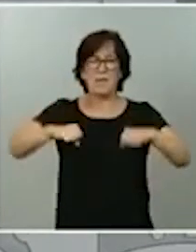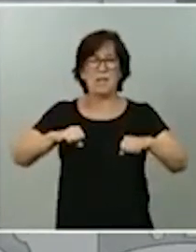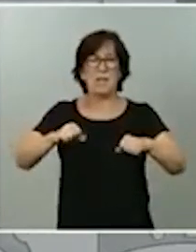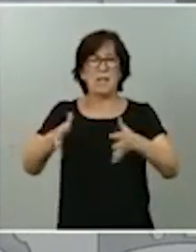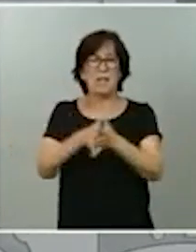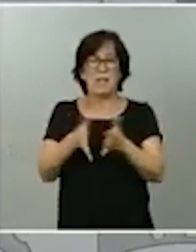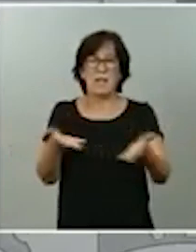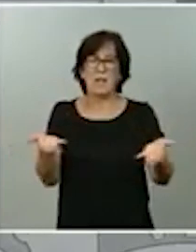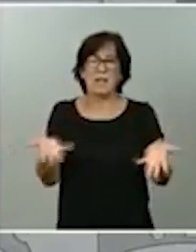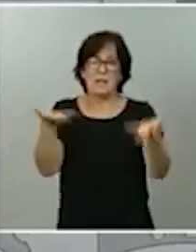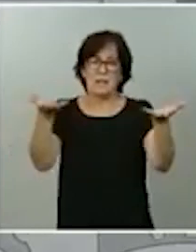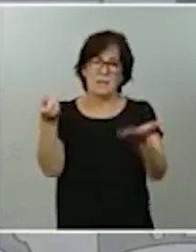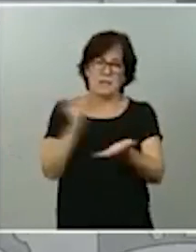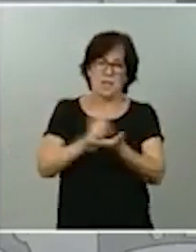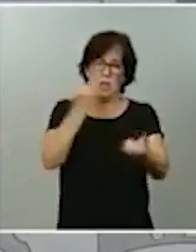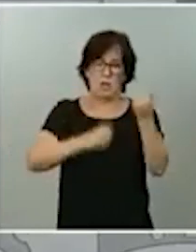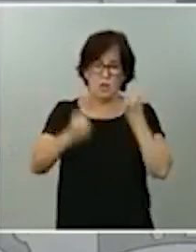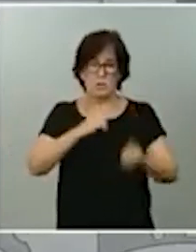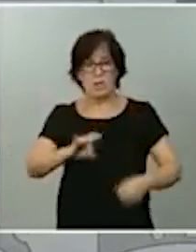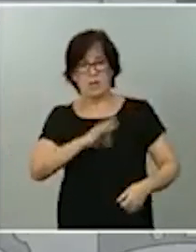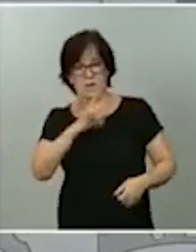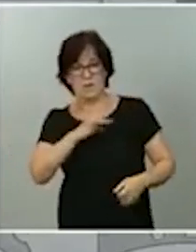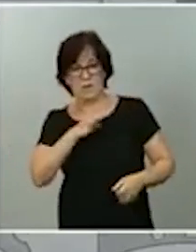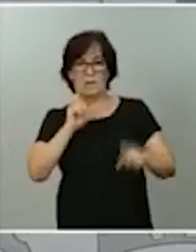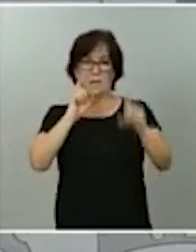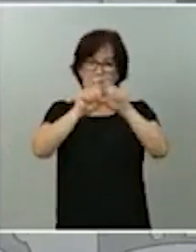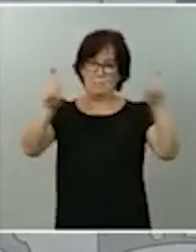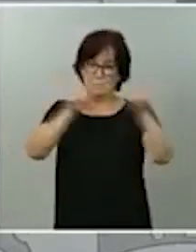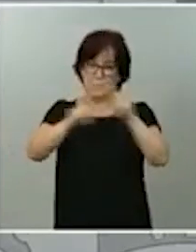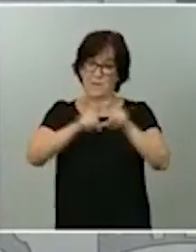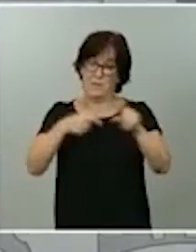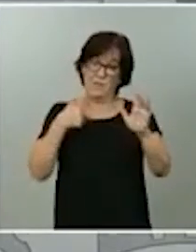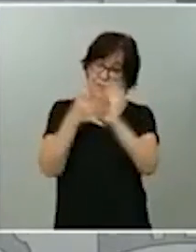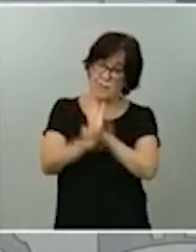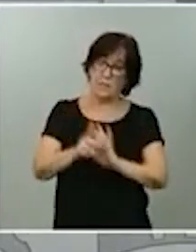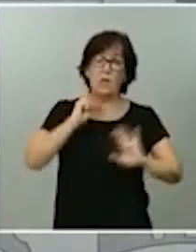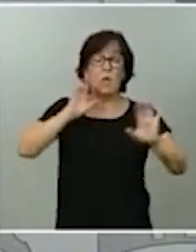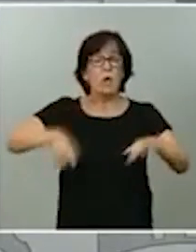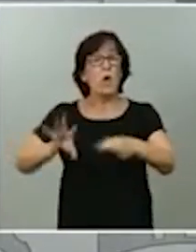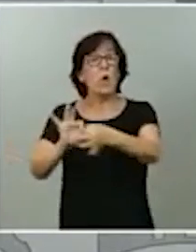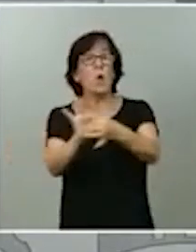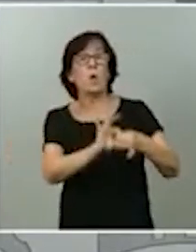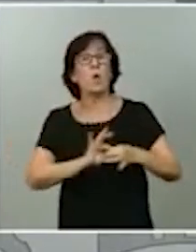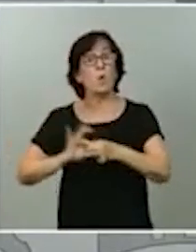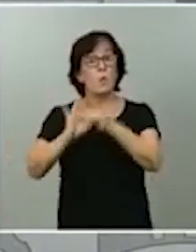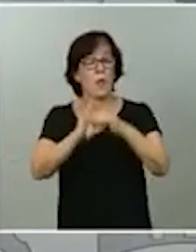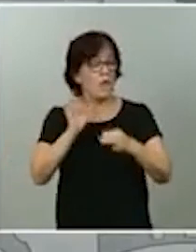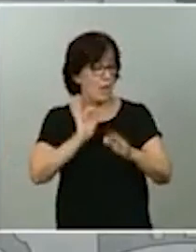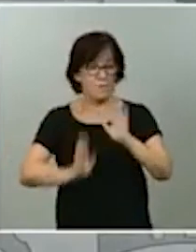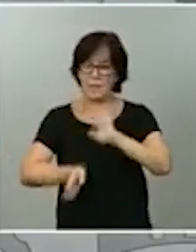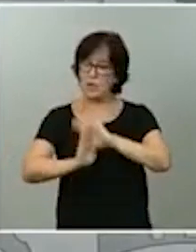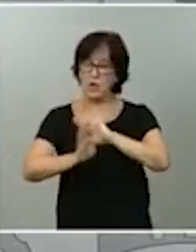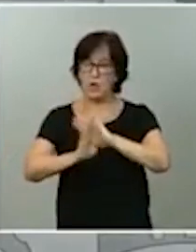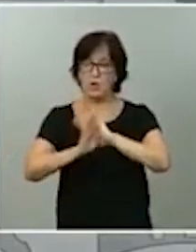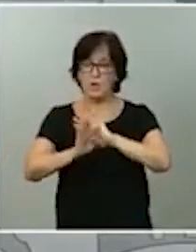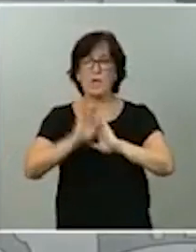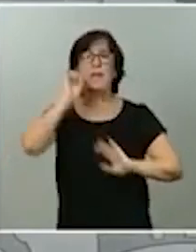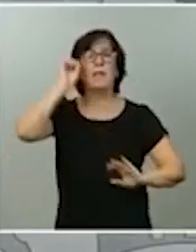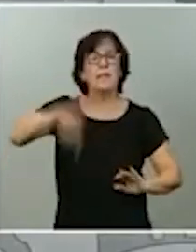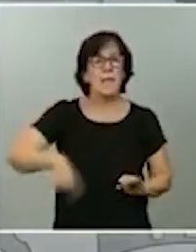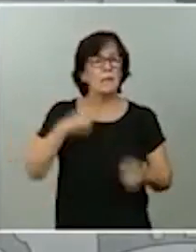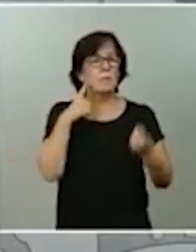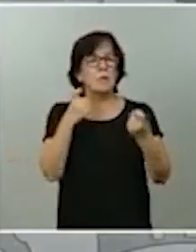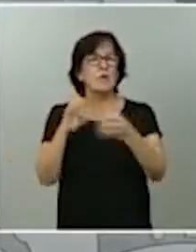empleo con los agentes sociales, es decir, con los empresarios y con los sindicatos. Y esta unidad debe continuar. Y también la imprescindible unidad